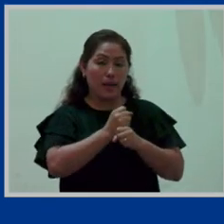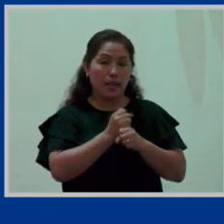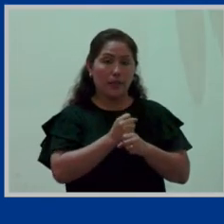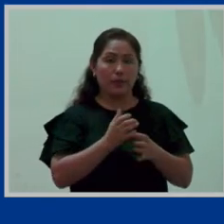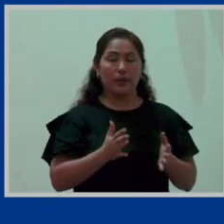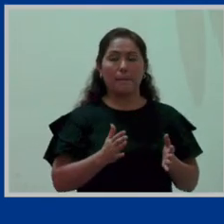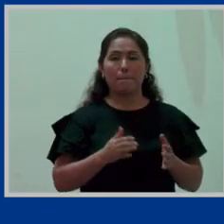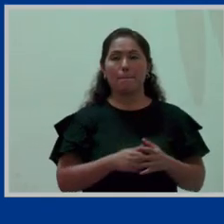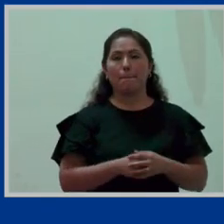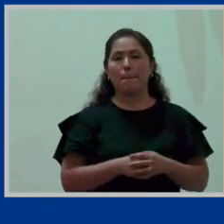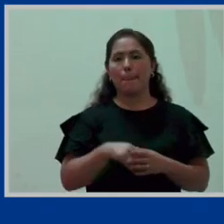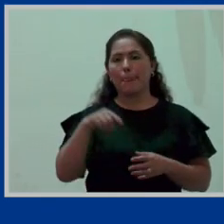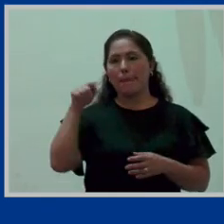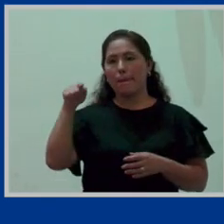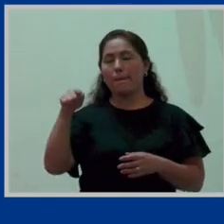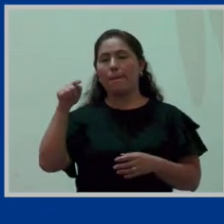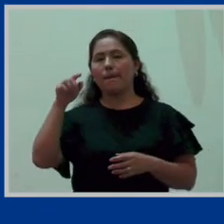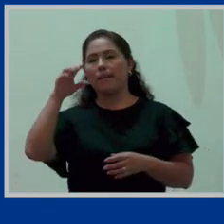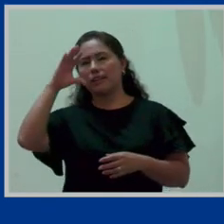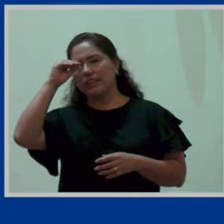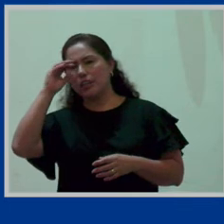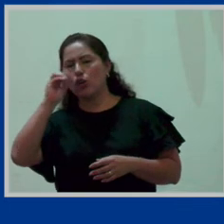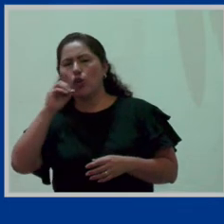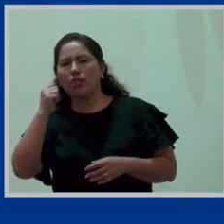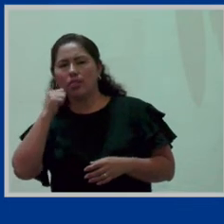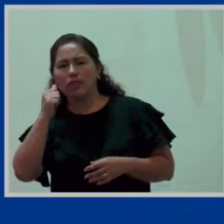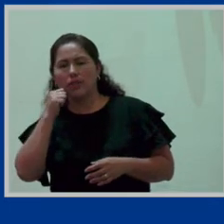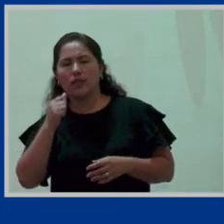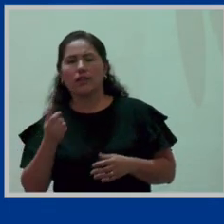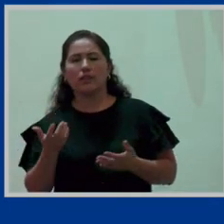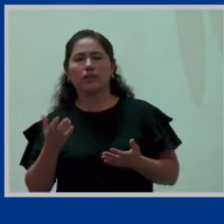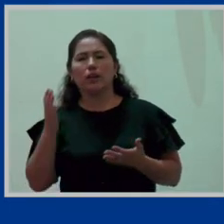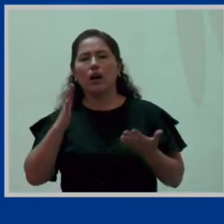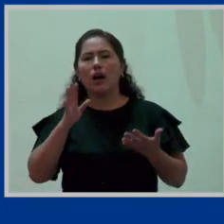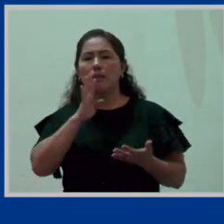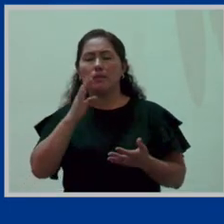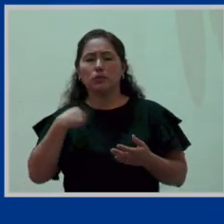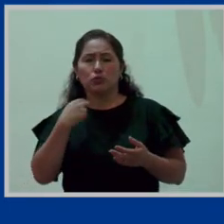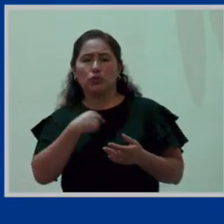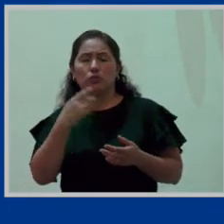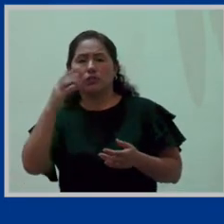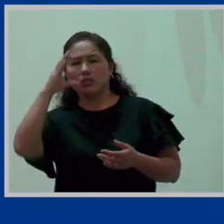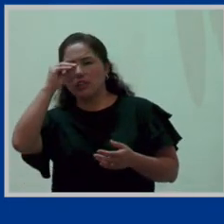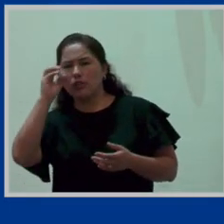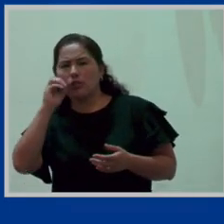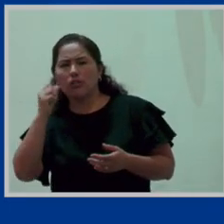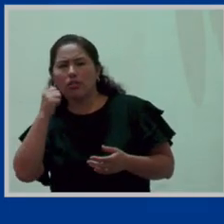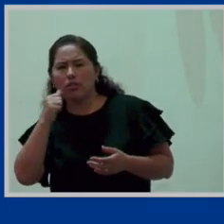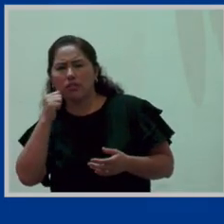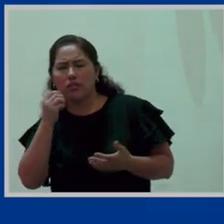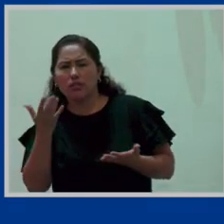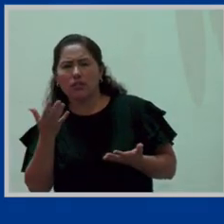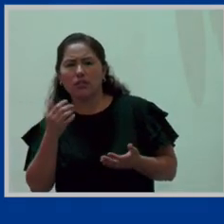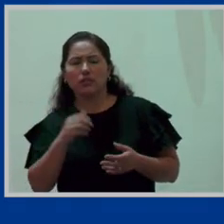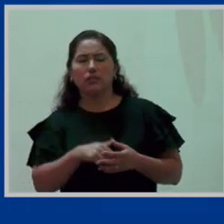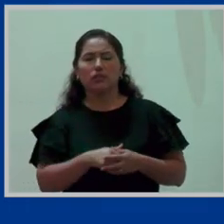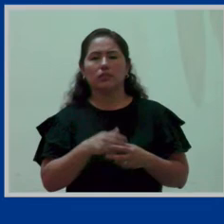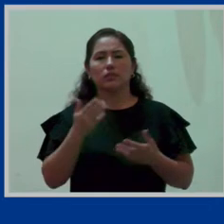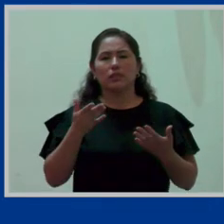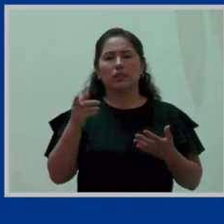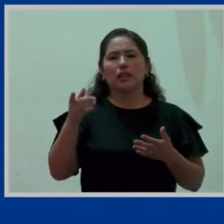y el niño o niña. Y cuando hablamos de niño o niña, ¿no?, si bien no está en el centro de trabajo, está en casa,